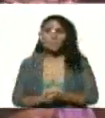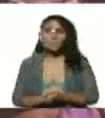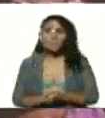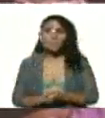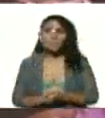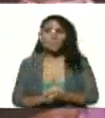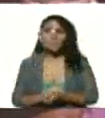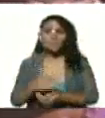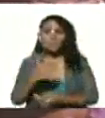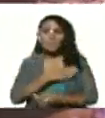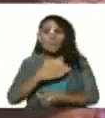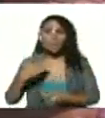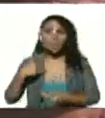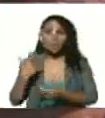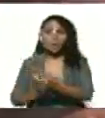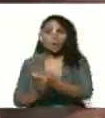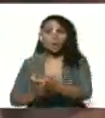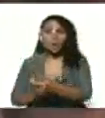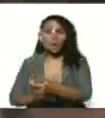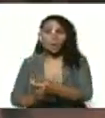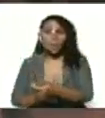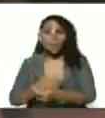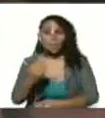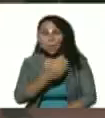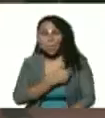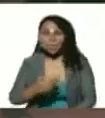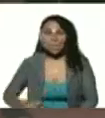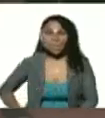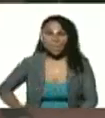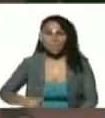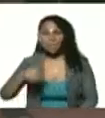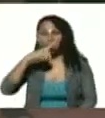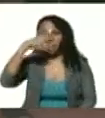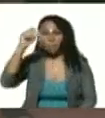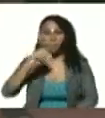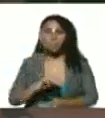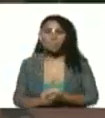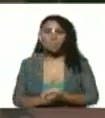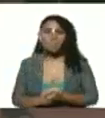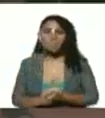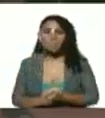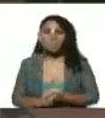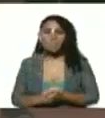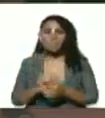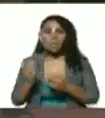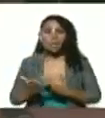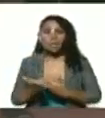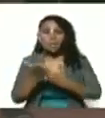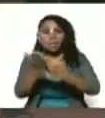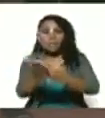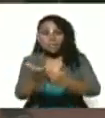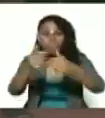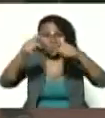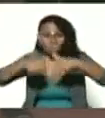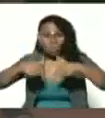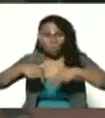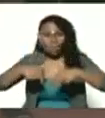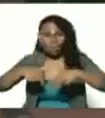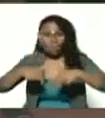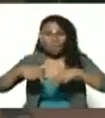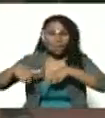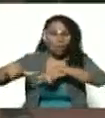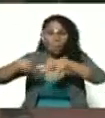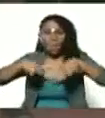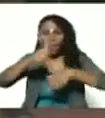querido hermano presidente Nicolás Maduro reciba desde este recinto que como